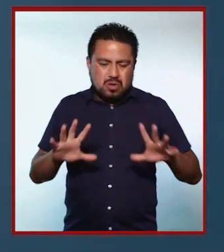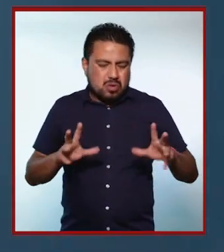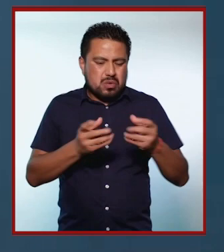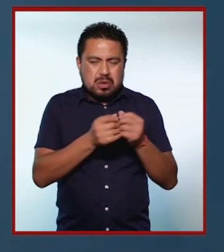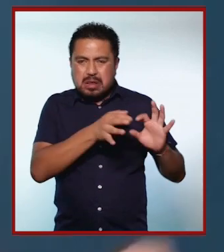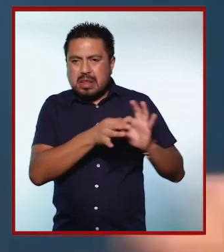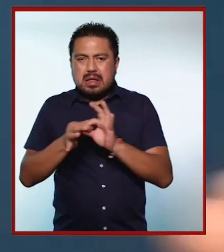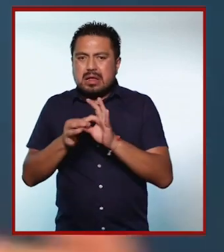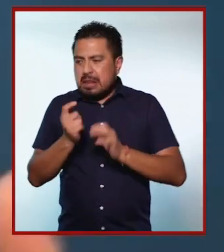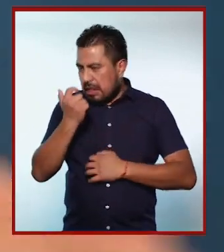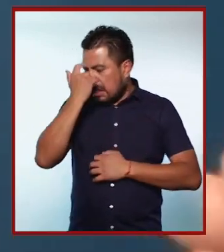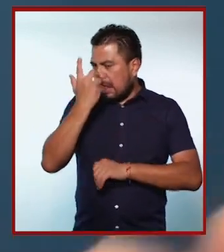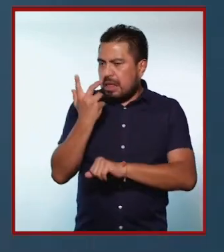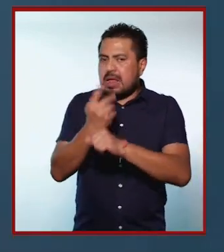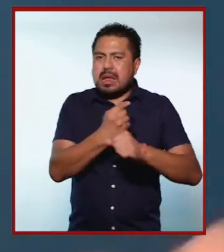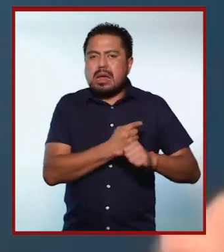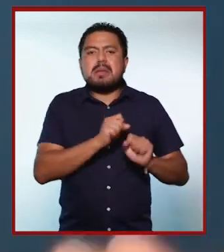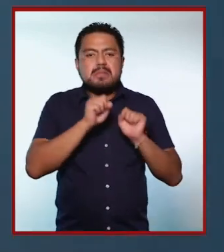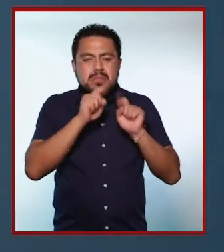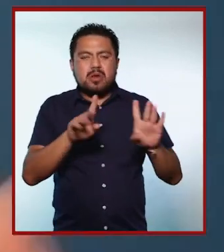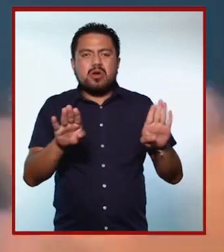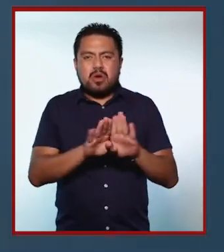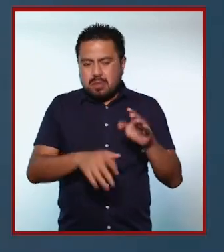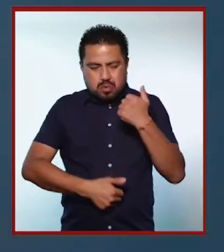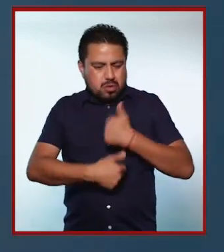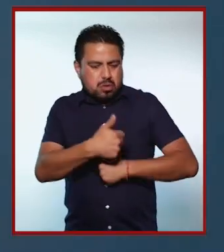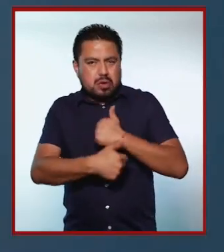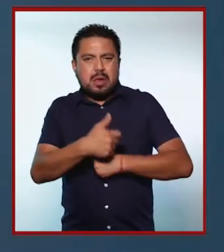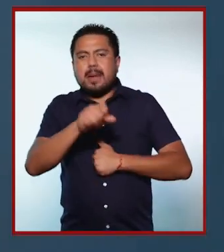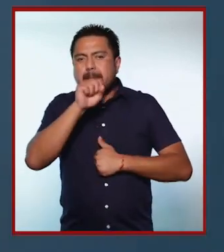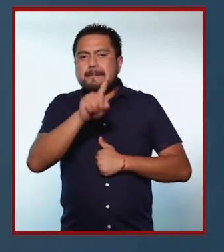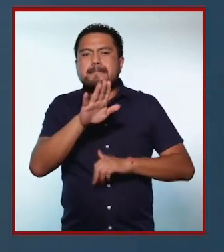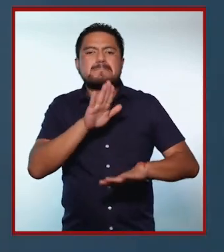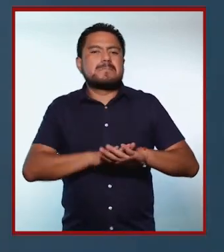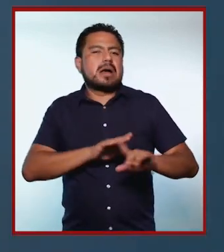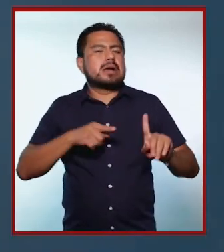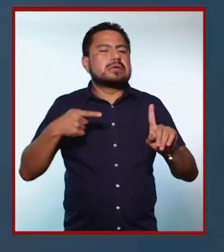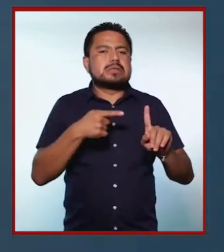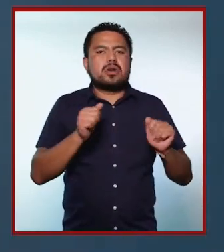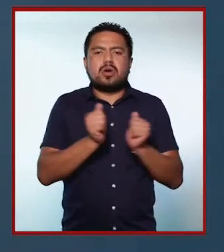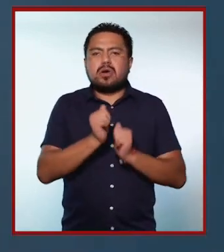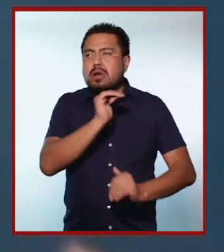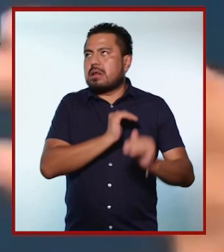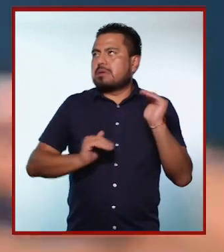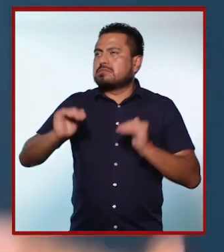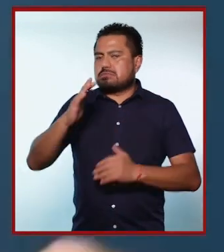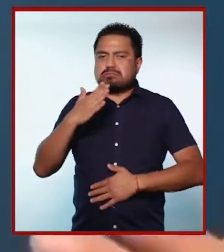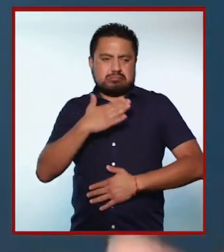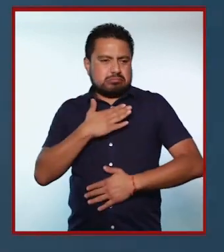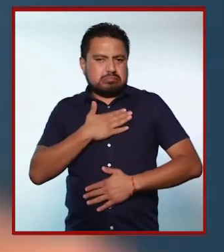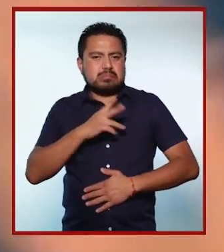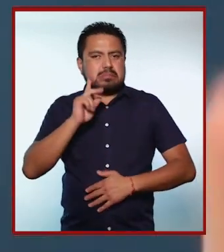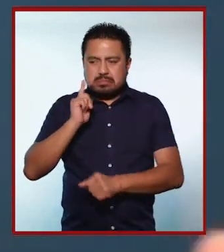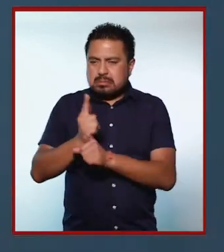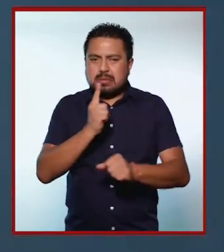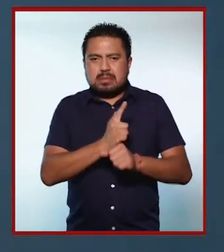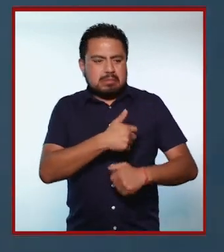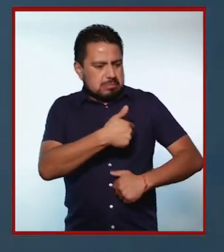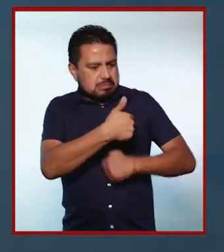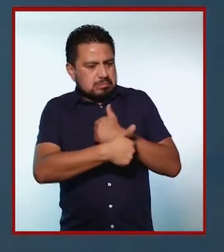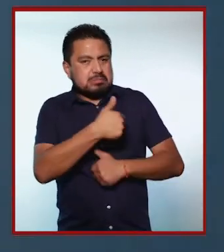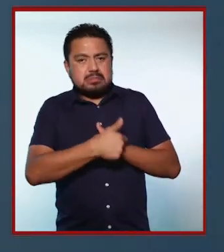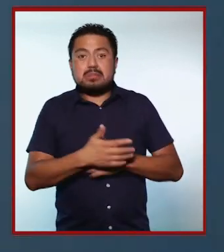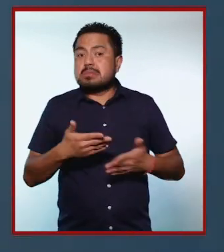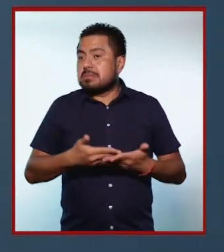como esta interacción de la recreación, ¿no? La recreación también como competencia, pero también más para superarte a ti y para ver